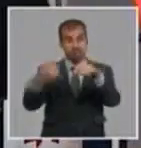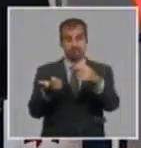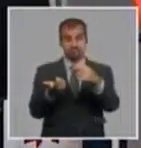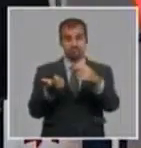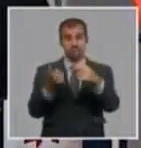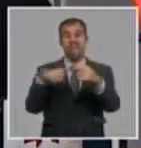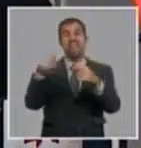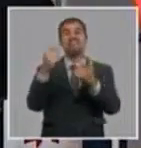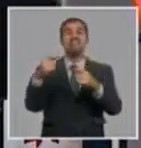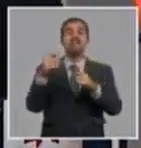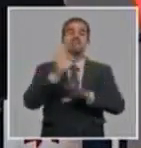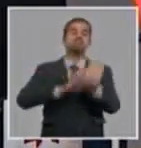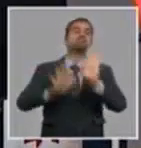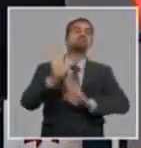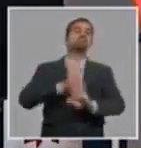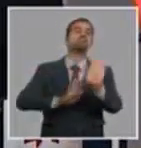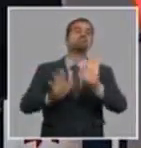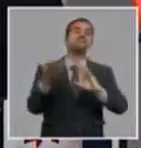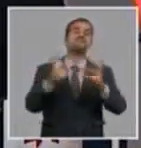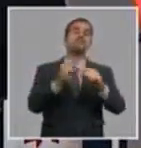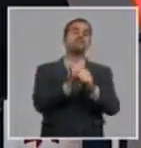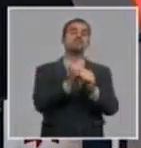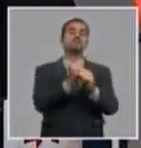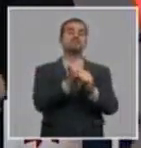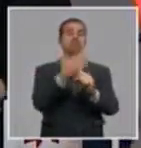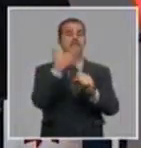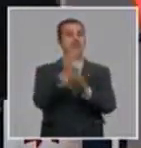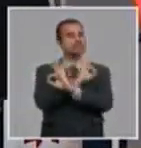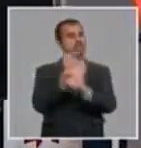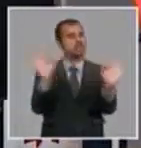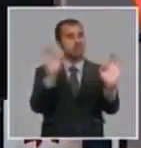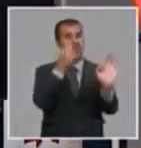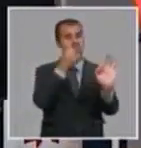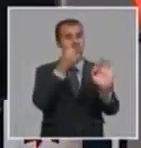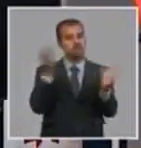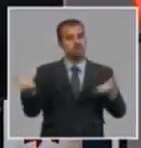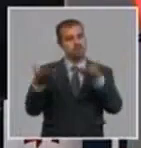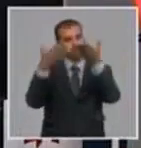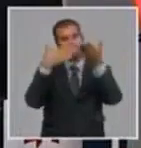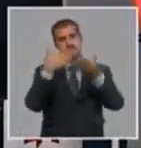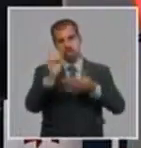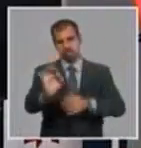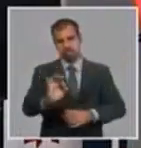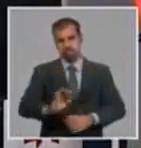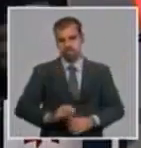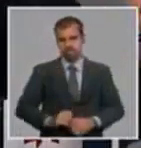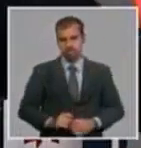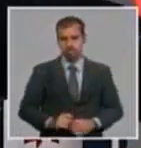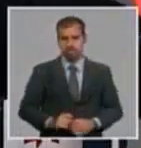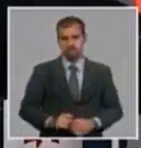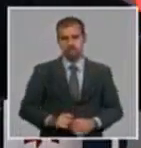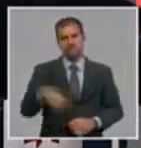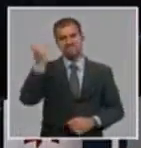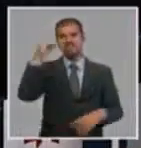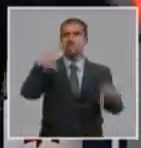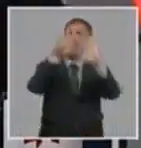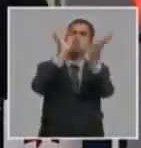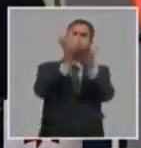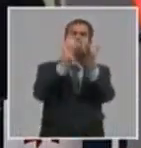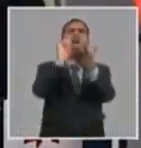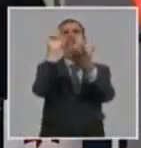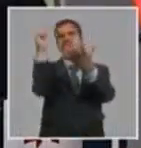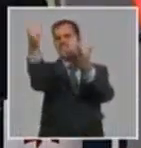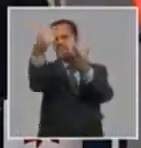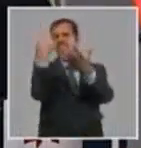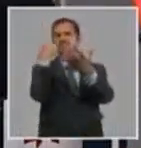que proteger este tipo de gestión para poder lograr que se desarrolle. Porque, normalmente, en cualquier parte del mundo, hay inversión de capital